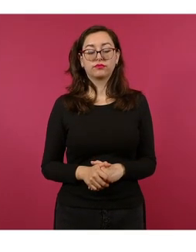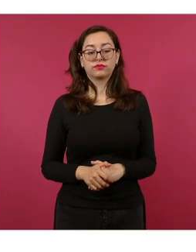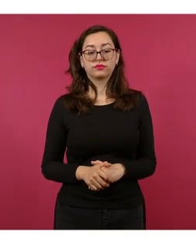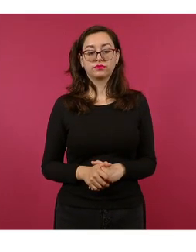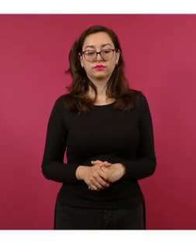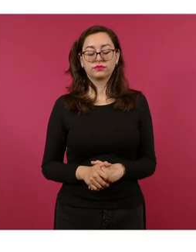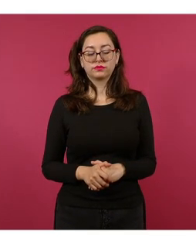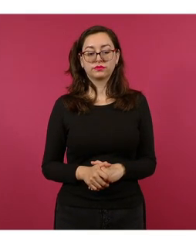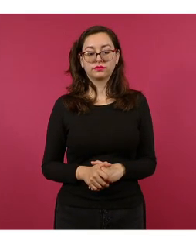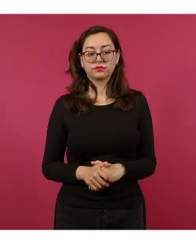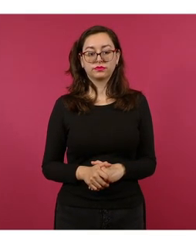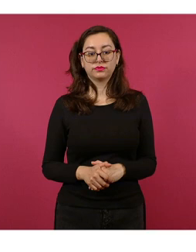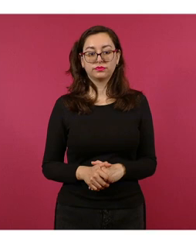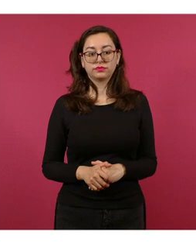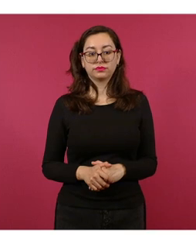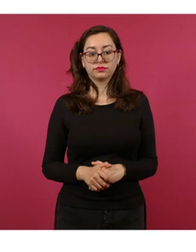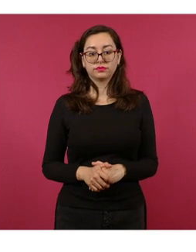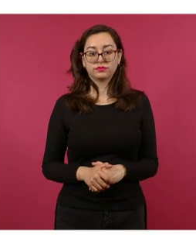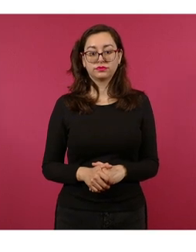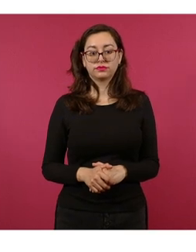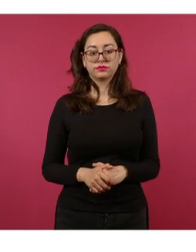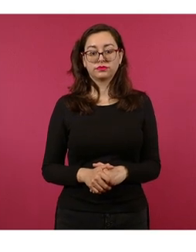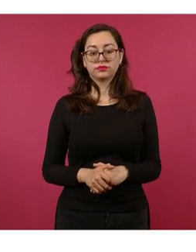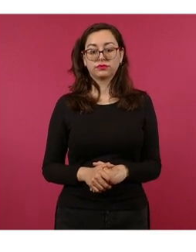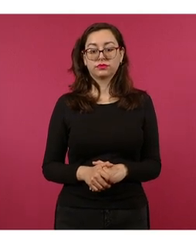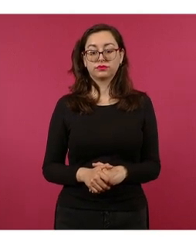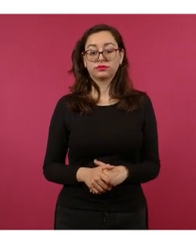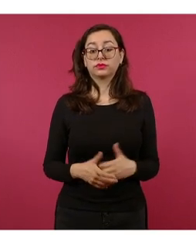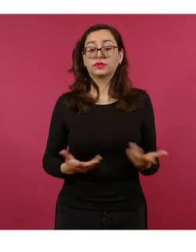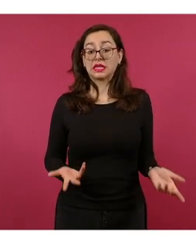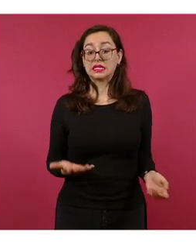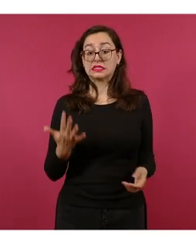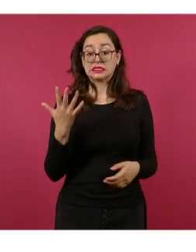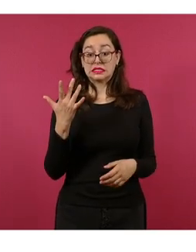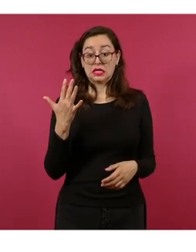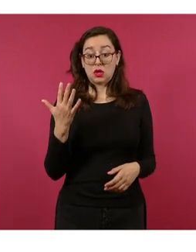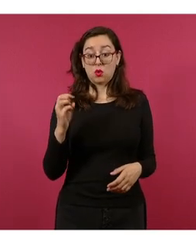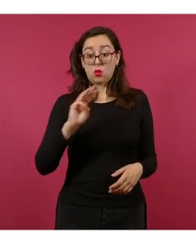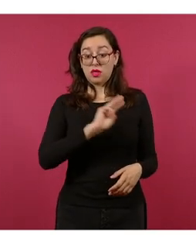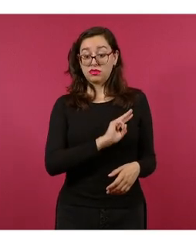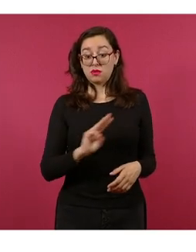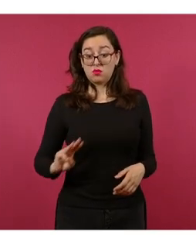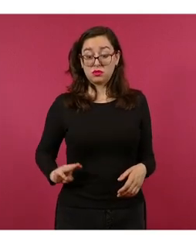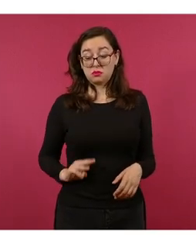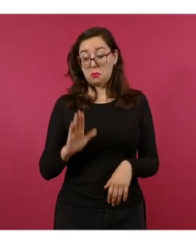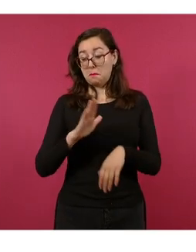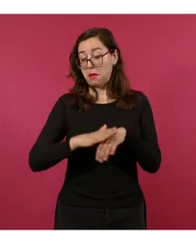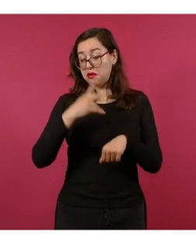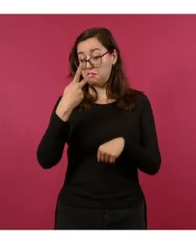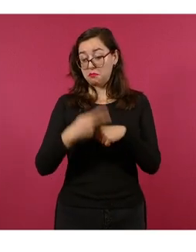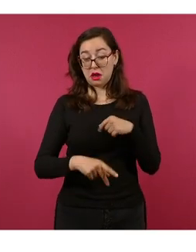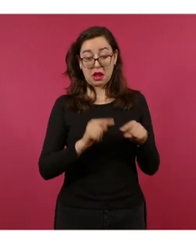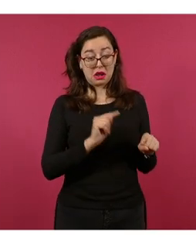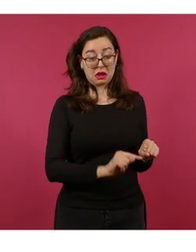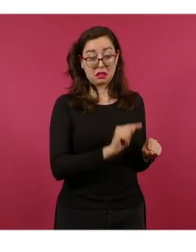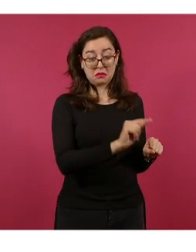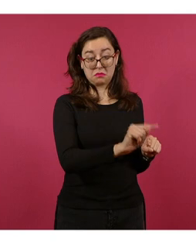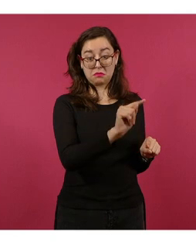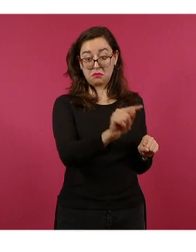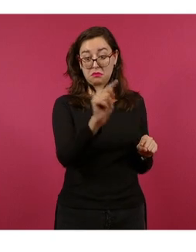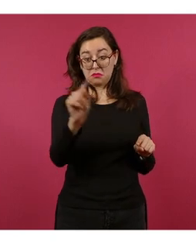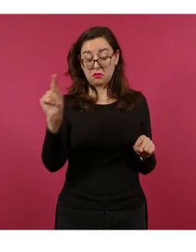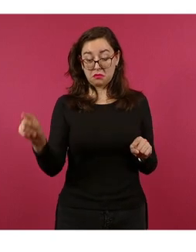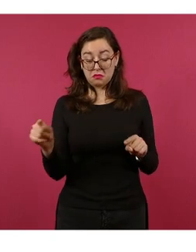Los resultados de los homicidios dolosos en los 50 municipios prioritarios es una disminución del 15